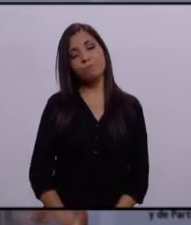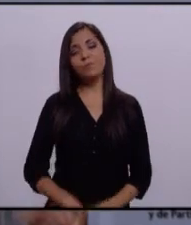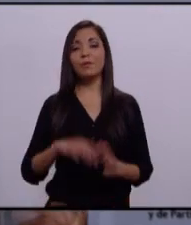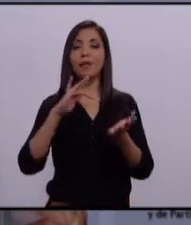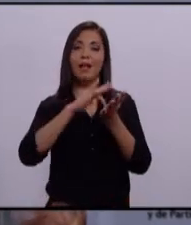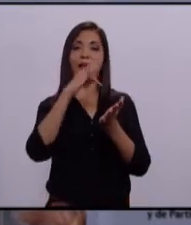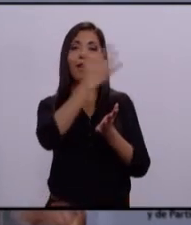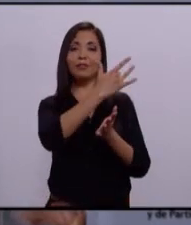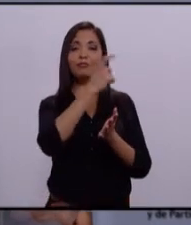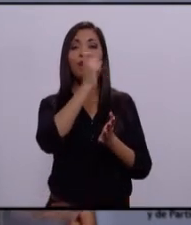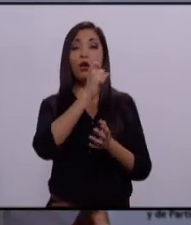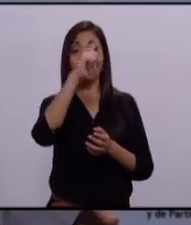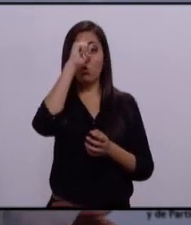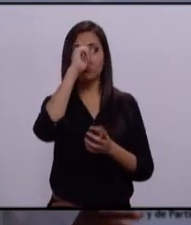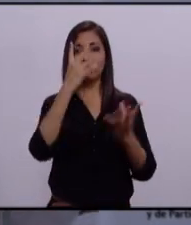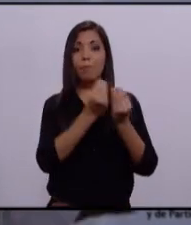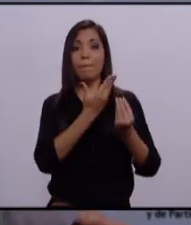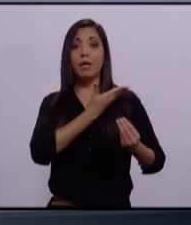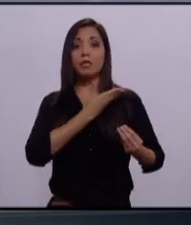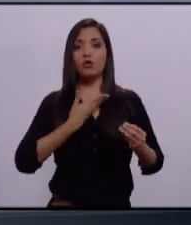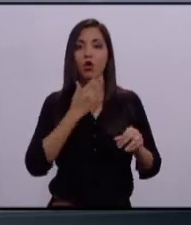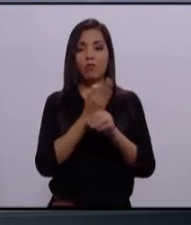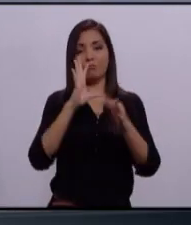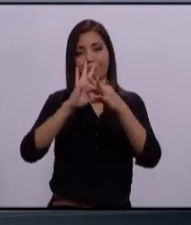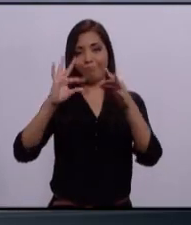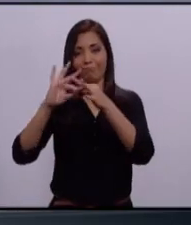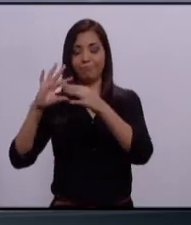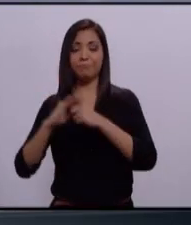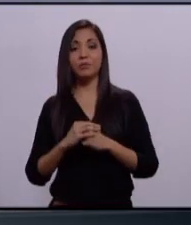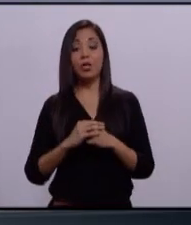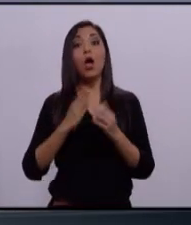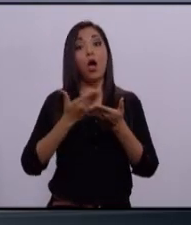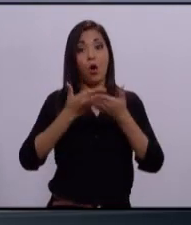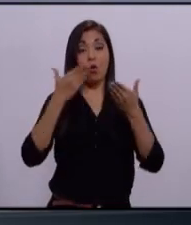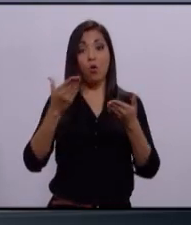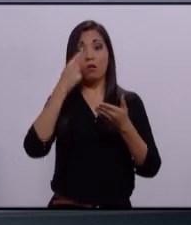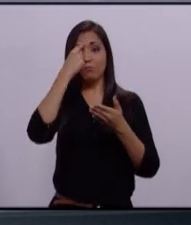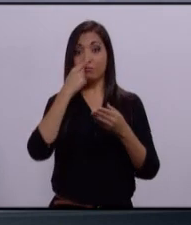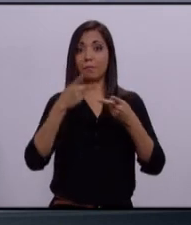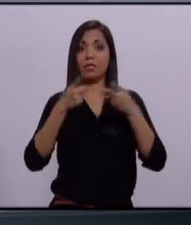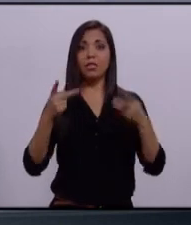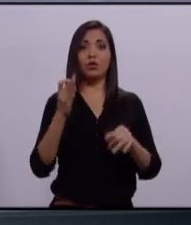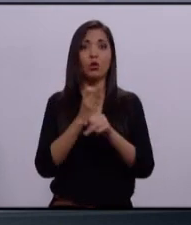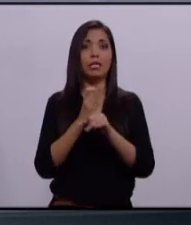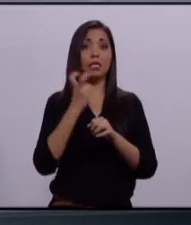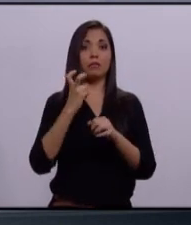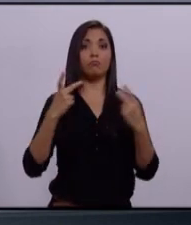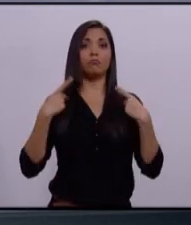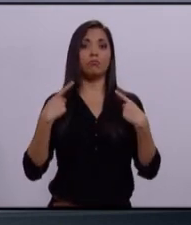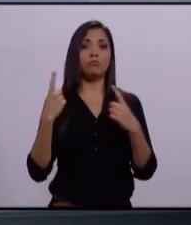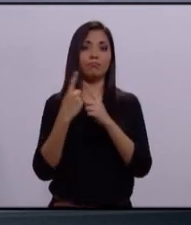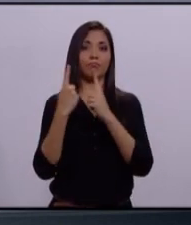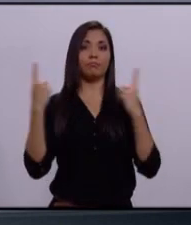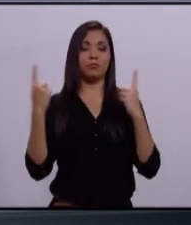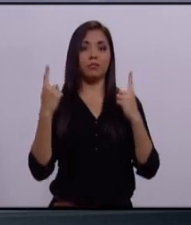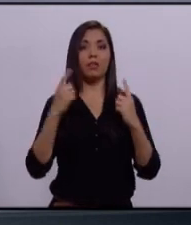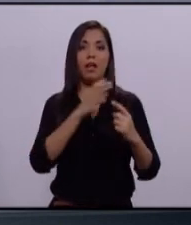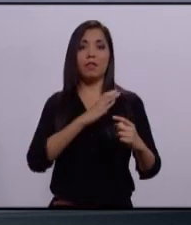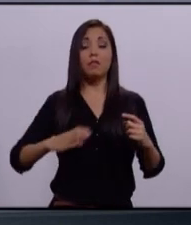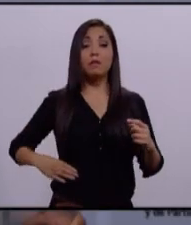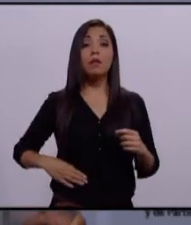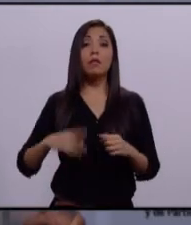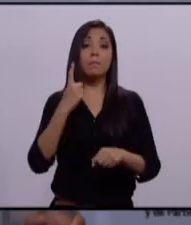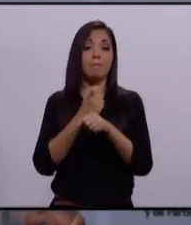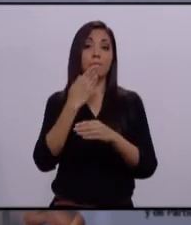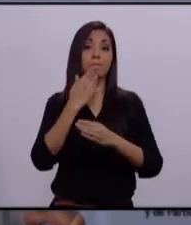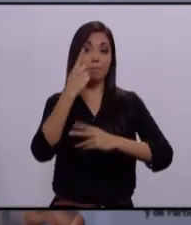Agradecemos al consejero presidente por estas palabras. Permítanme ahora presentar a los candidatos participantes de este debate. Doy la